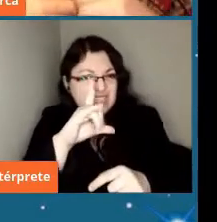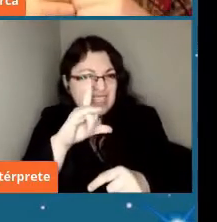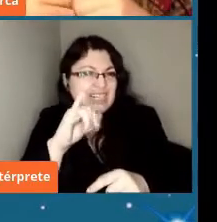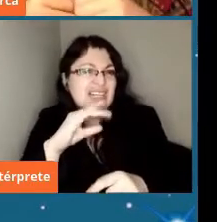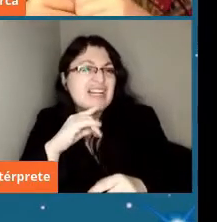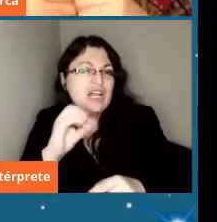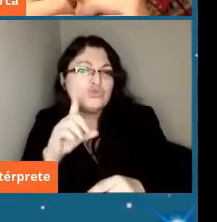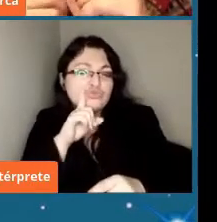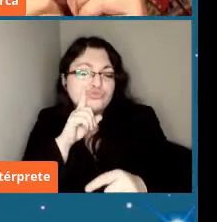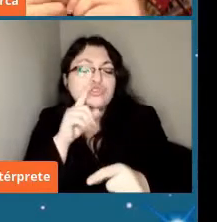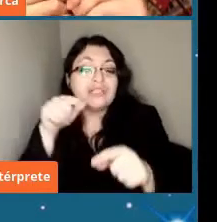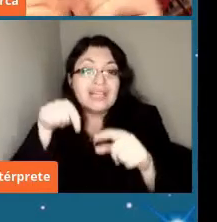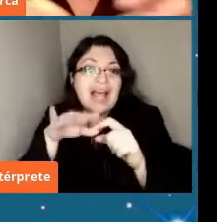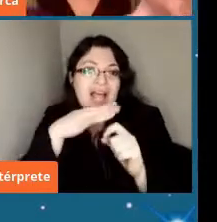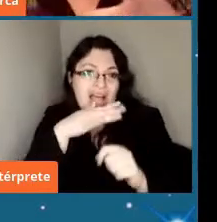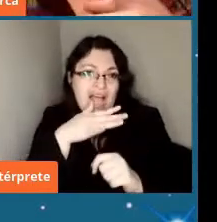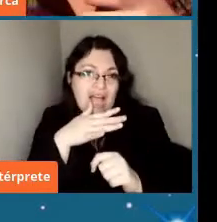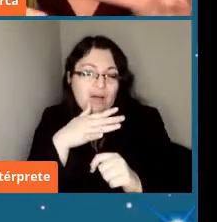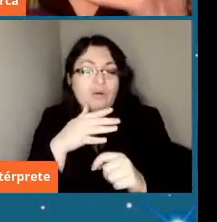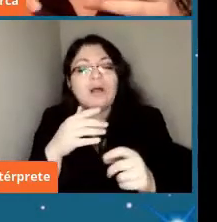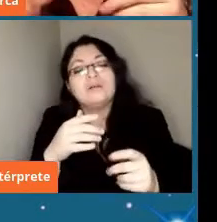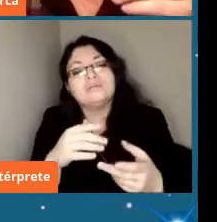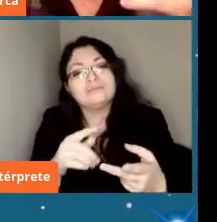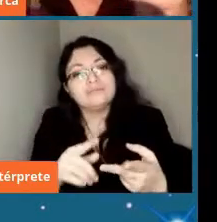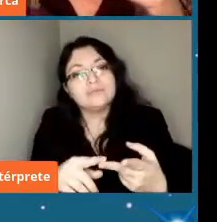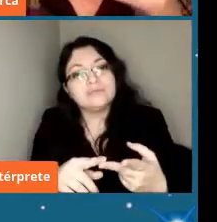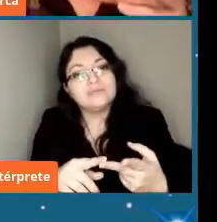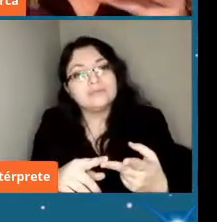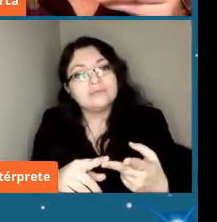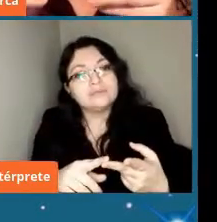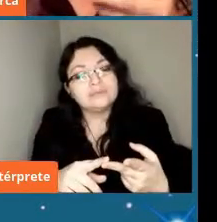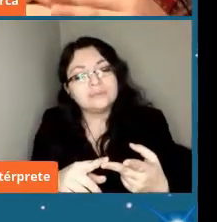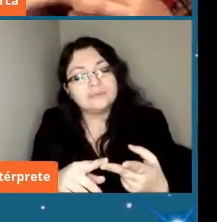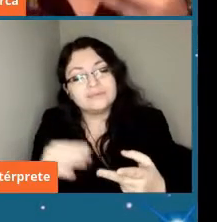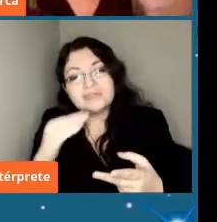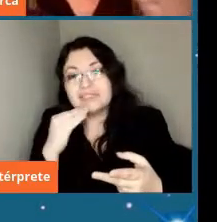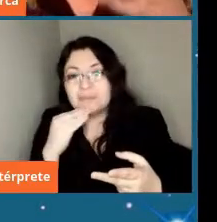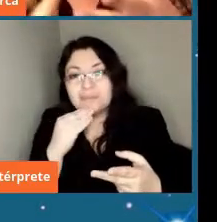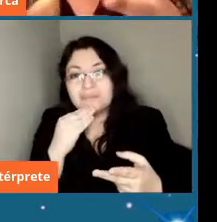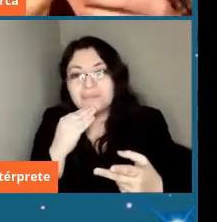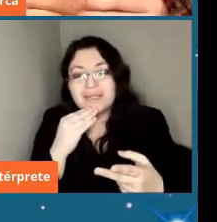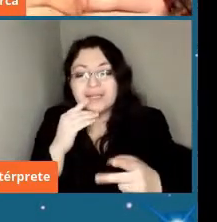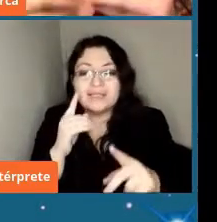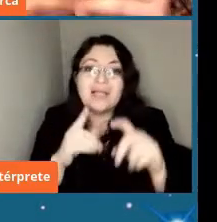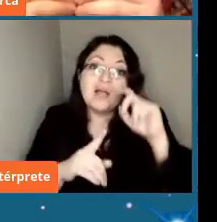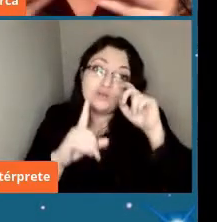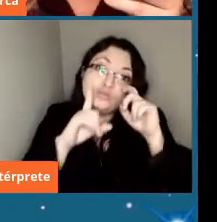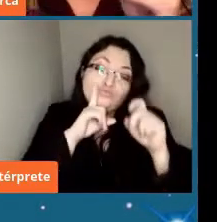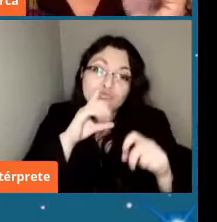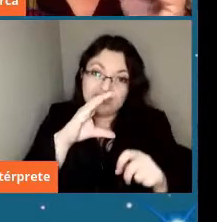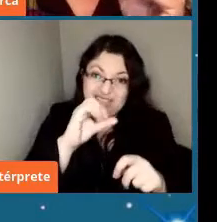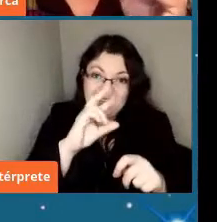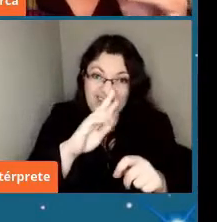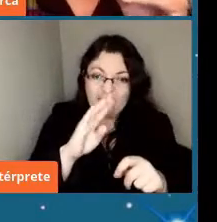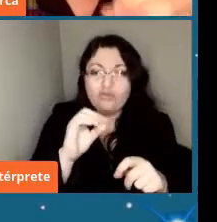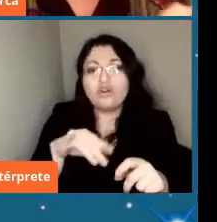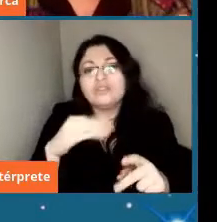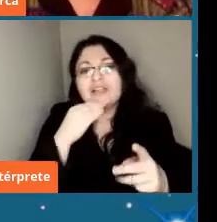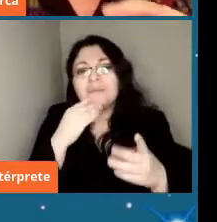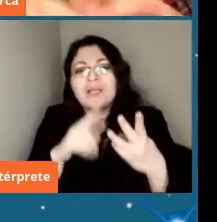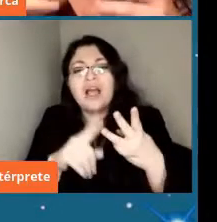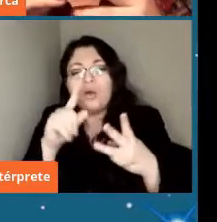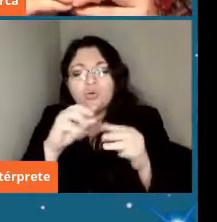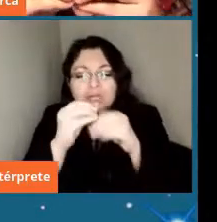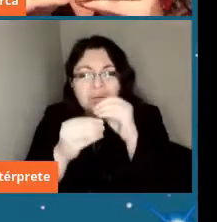agua en su estructura como H principalmente y además tienen carbono y algunas moléculas muy